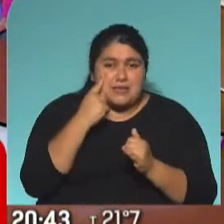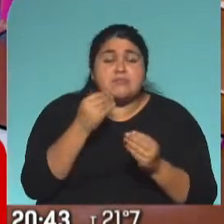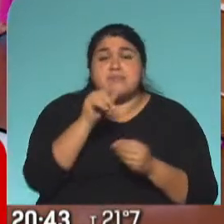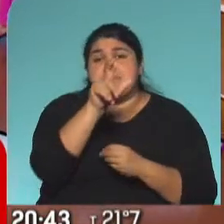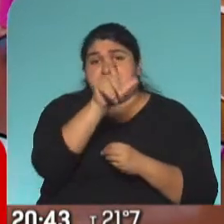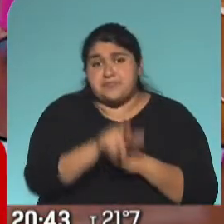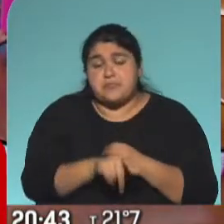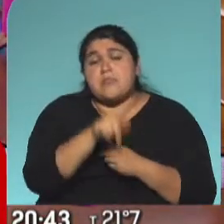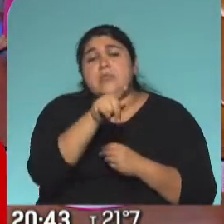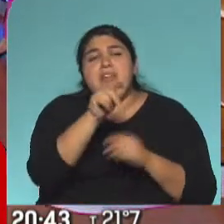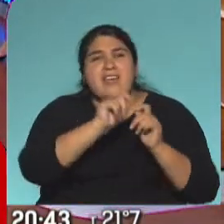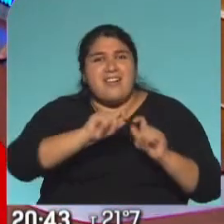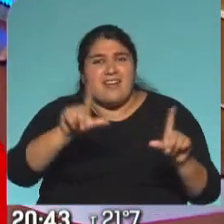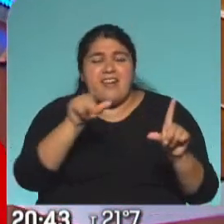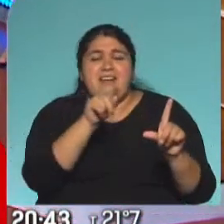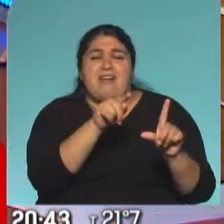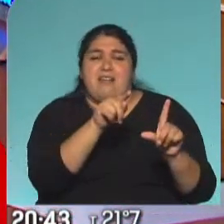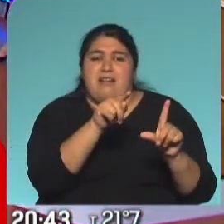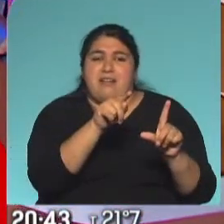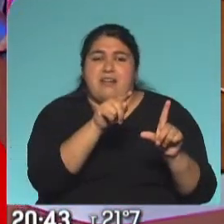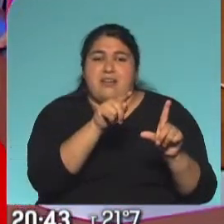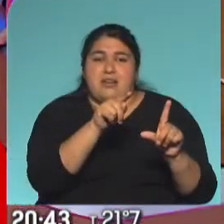aquí tenemos en pantalla a Jovenel Moist. ¡Suscríbete al